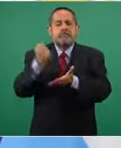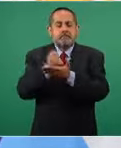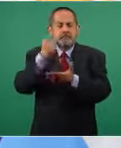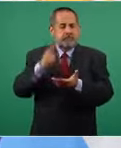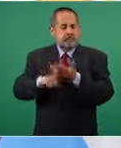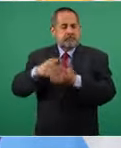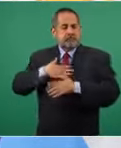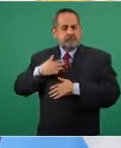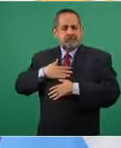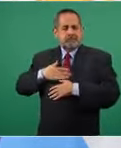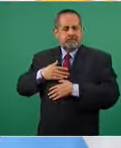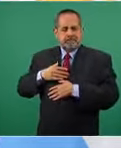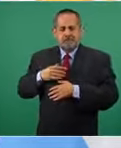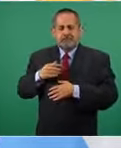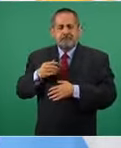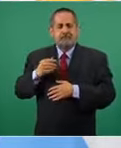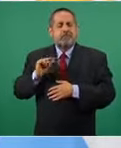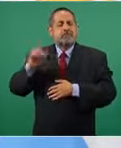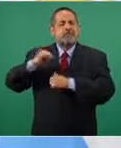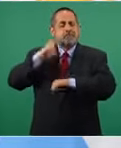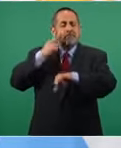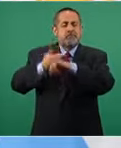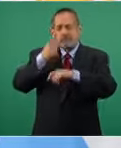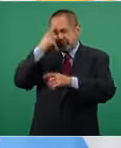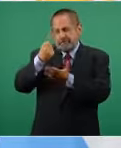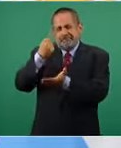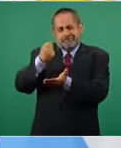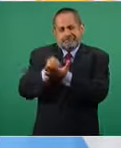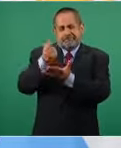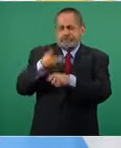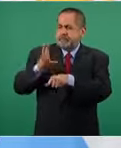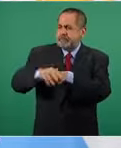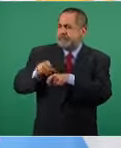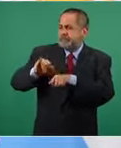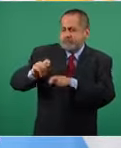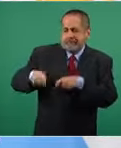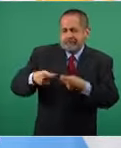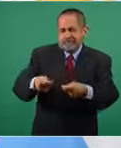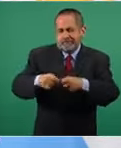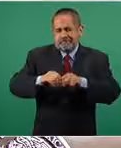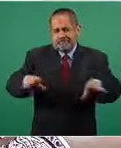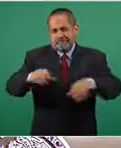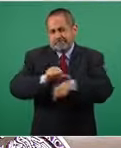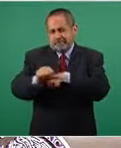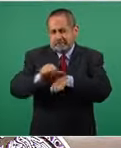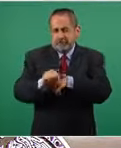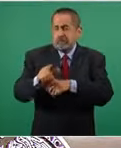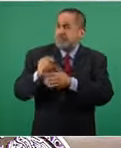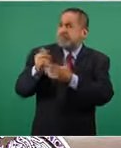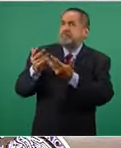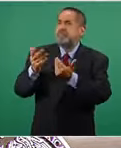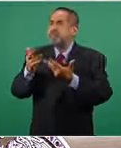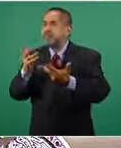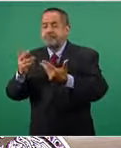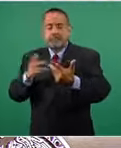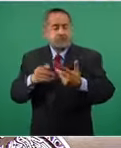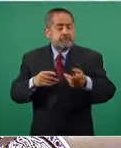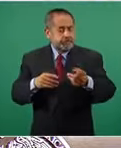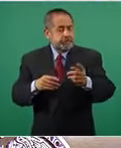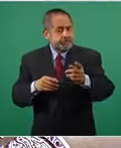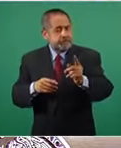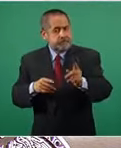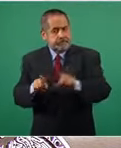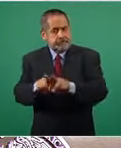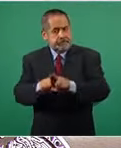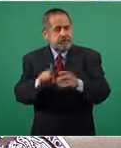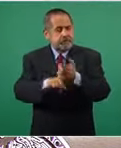sanitaria y haber desarrollado las tres fases necesarias para garantizar la calidad de una vacuna. Y así, como lo hace